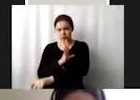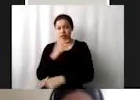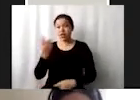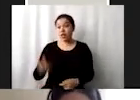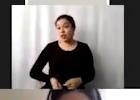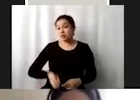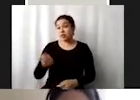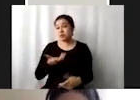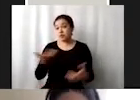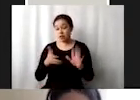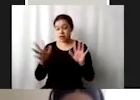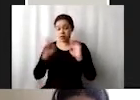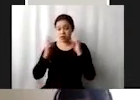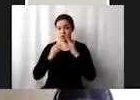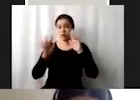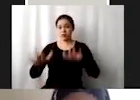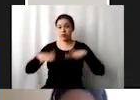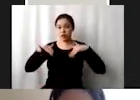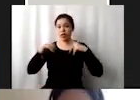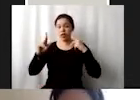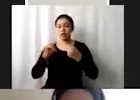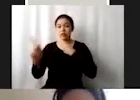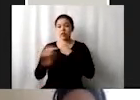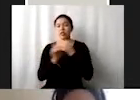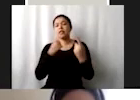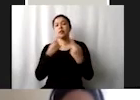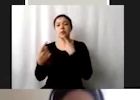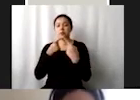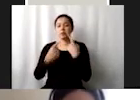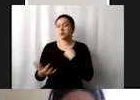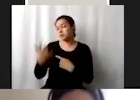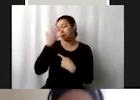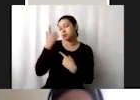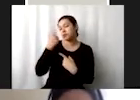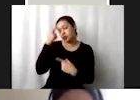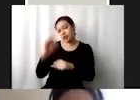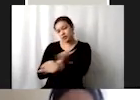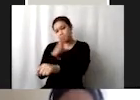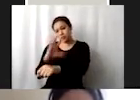de la ONU que los países van a discutir están discutiendo ya con seriedad este tema energético